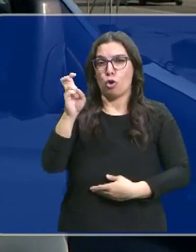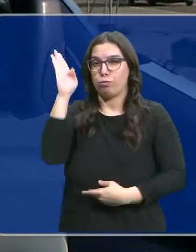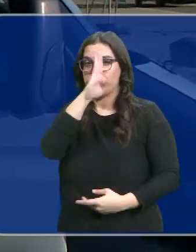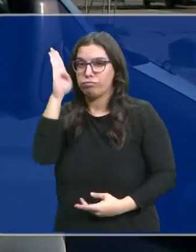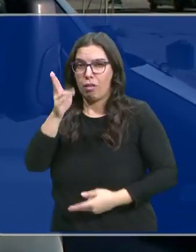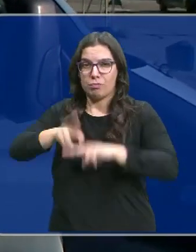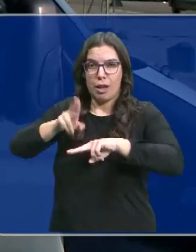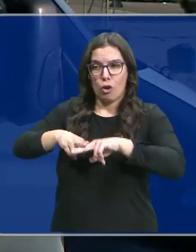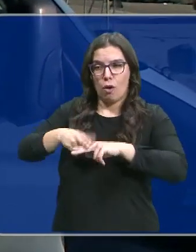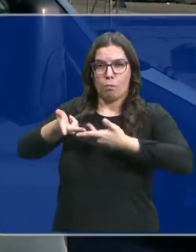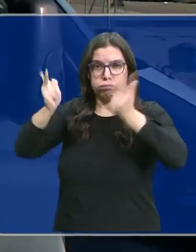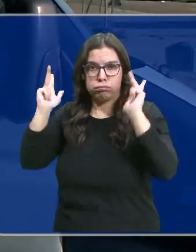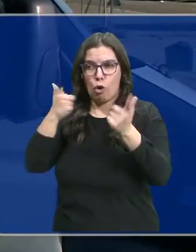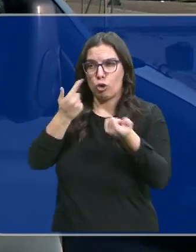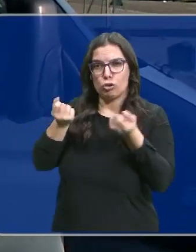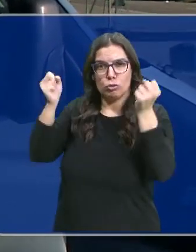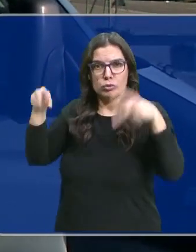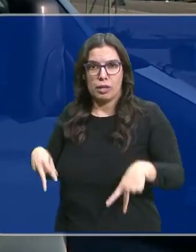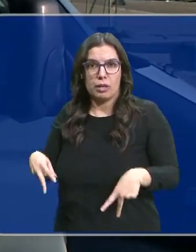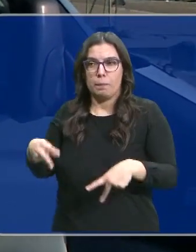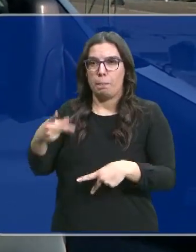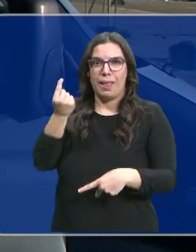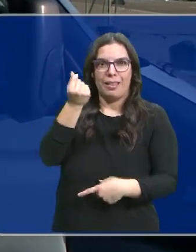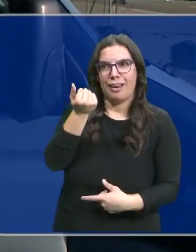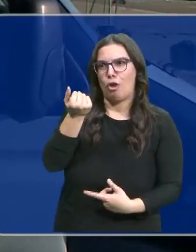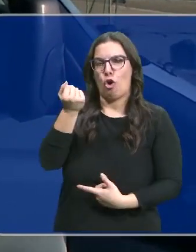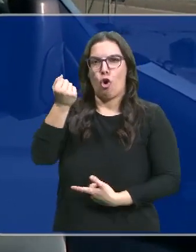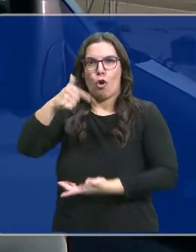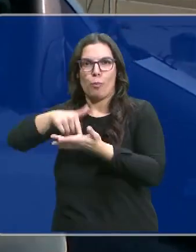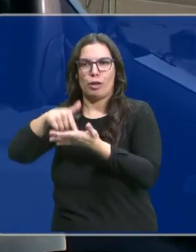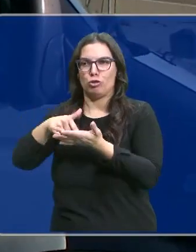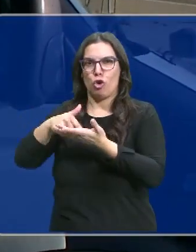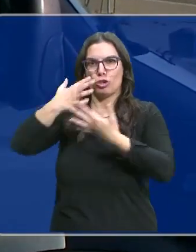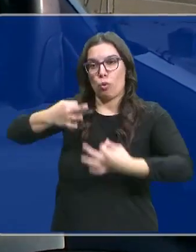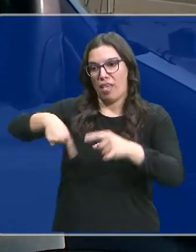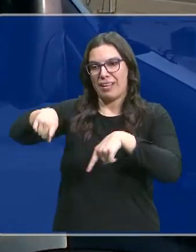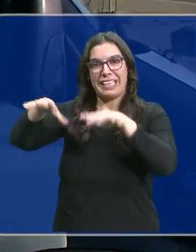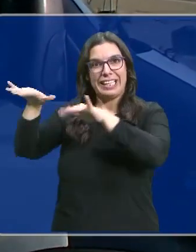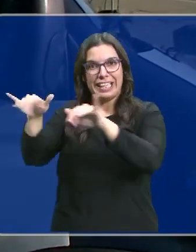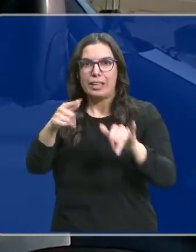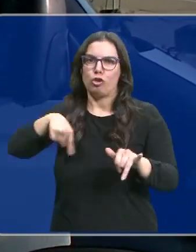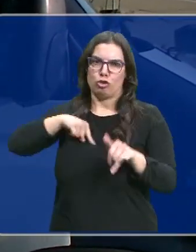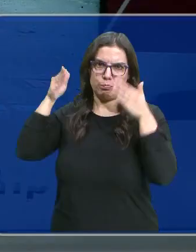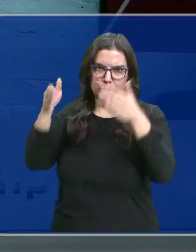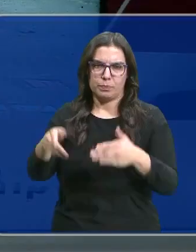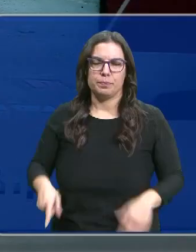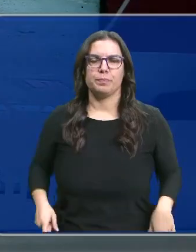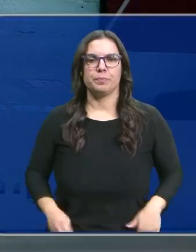está campando a sus anchas, sin ningún tipo de control ni administrativo ni financiero, ni de seguridad vial. Y ahí es donde nosotros estamos haciendo hincapié.